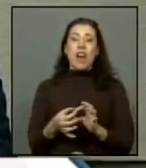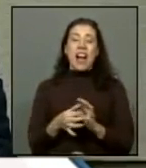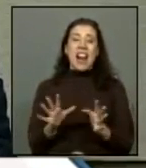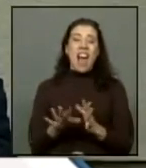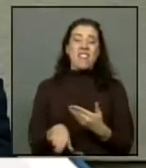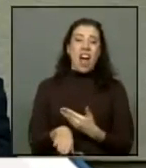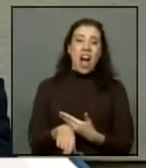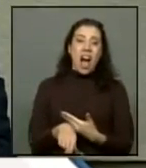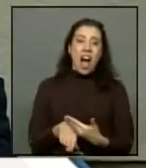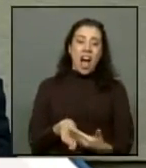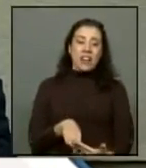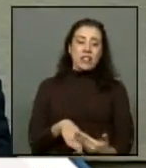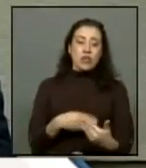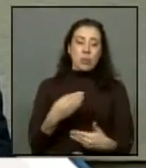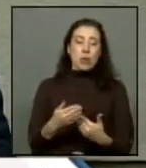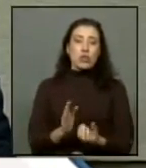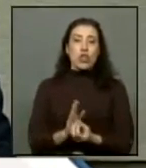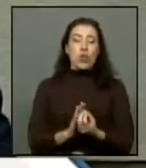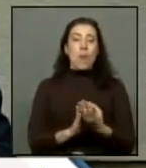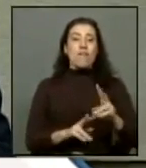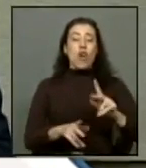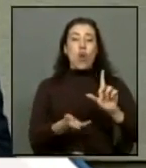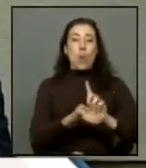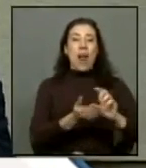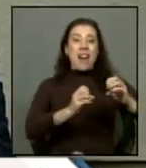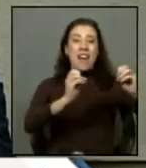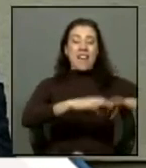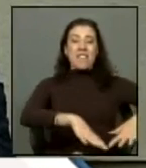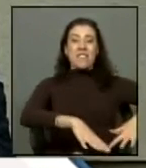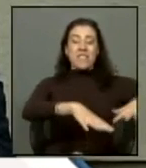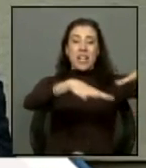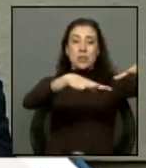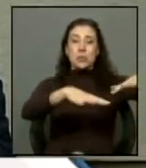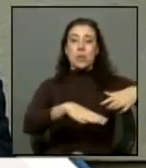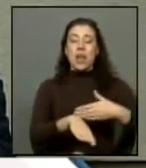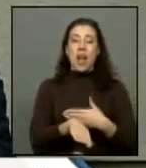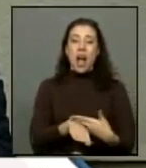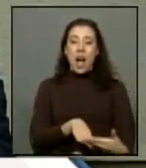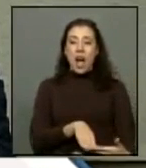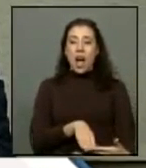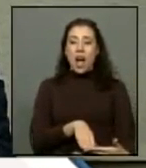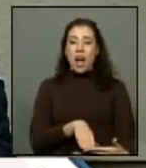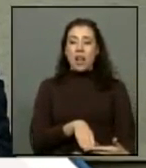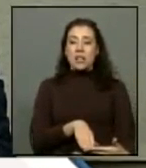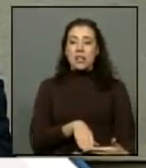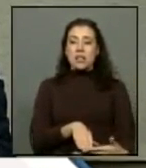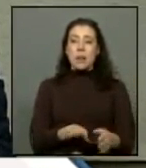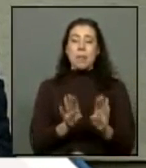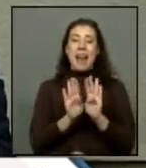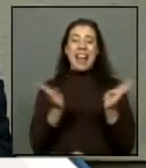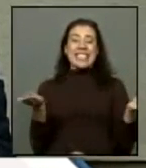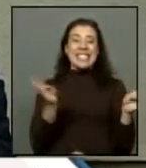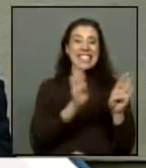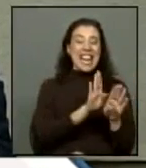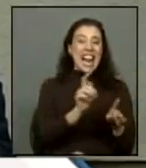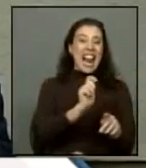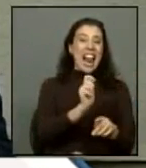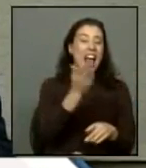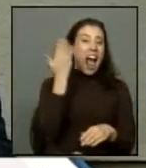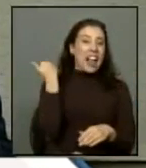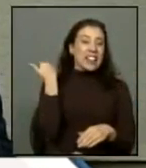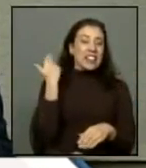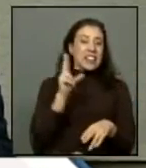atraso en el proceso del nuevo relleno sanitario y un gran atraso al cierre del actual, con los